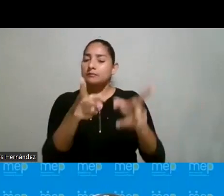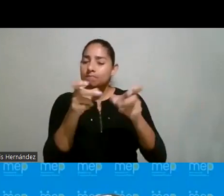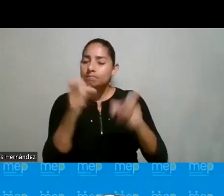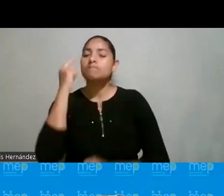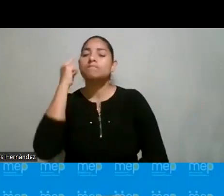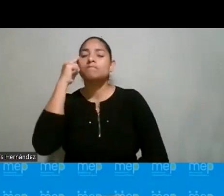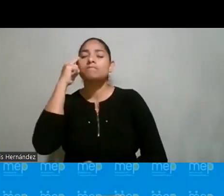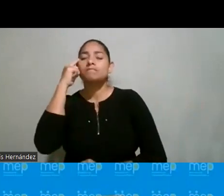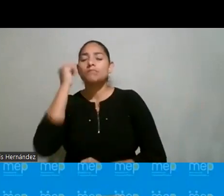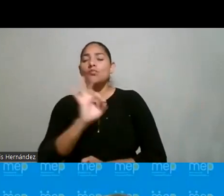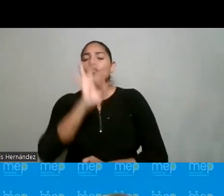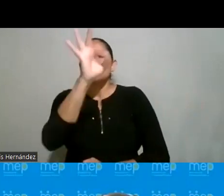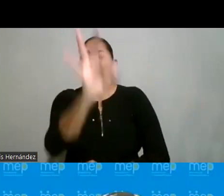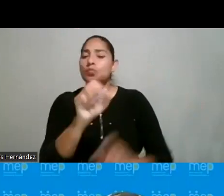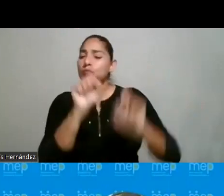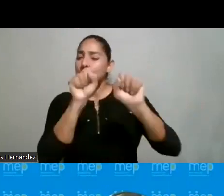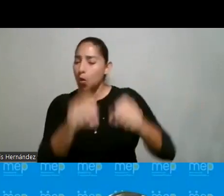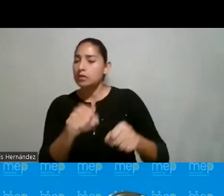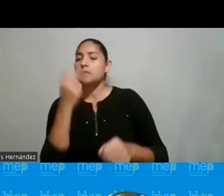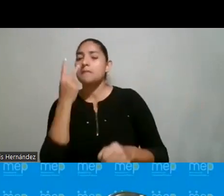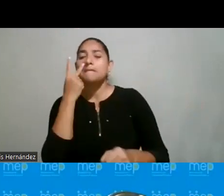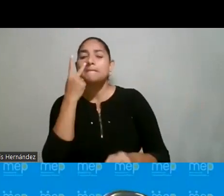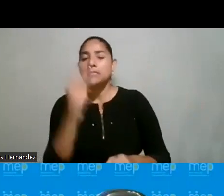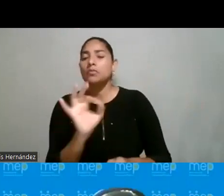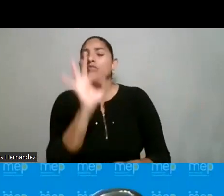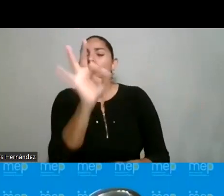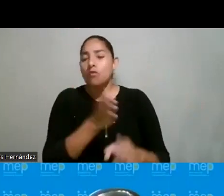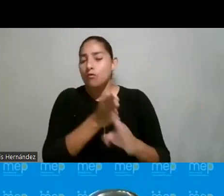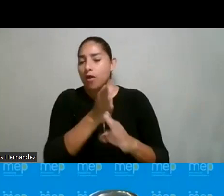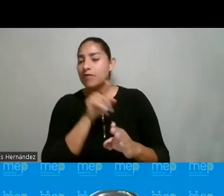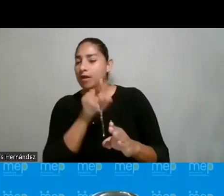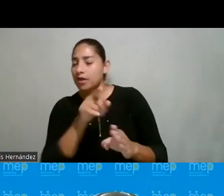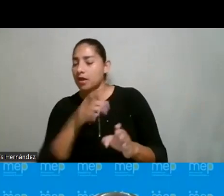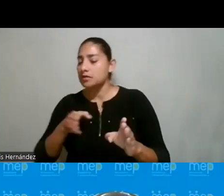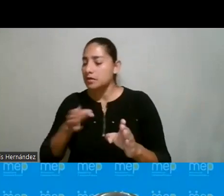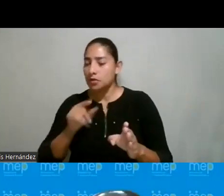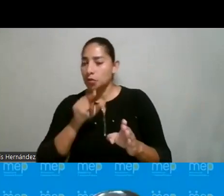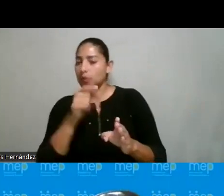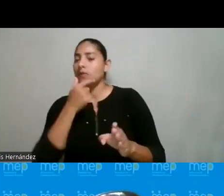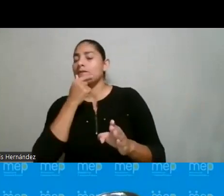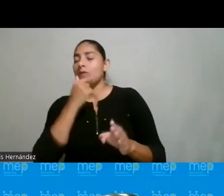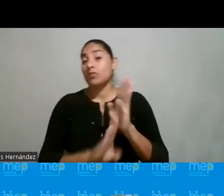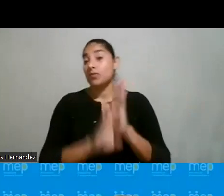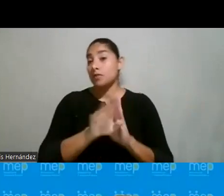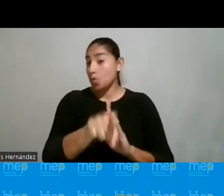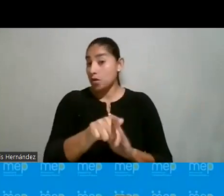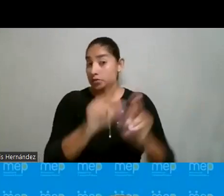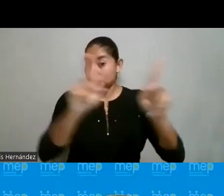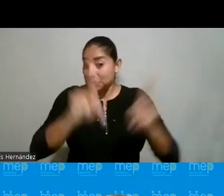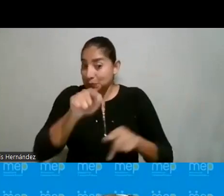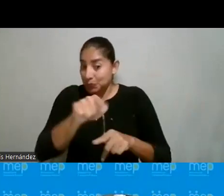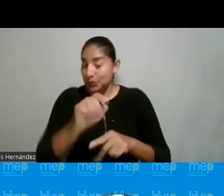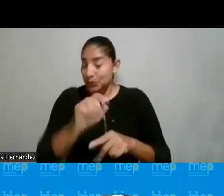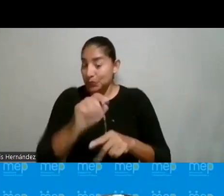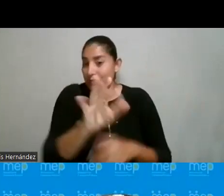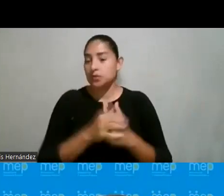estudiante de cómo yo podría mirarme en unas carreras de este tipo, por ejemplo, o desempeñándome en estas áreas. Hemos